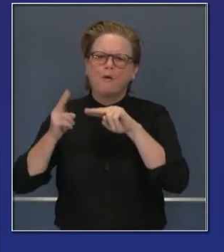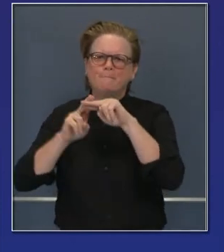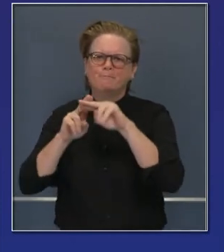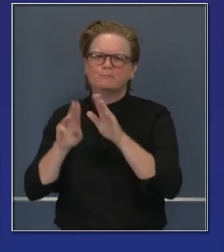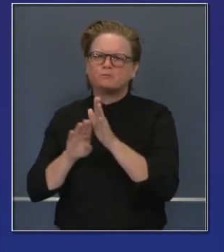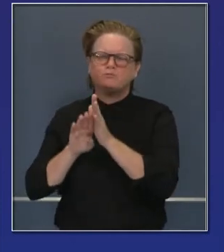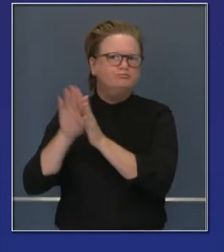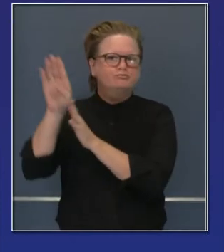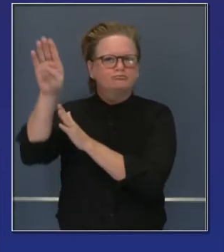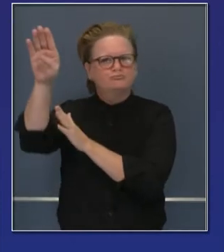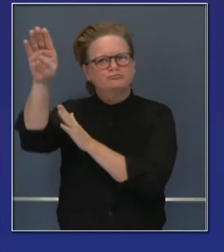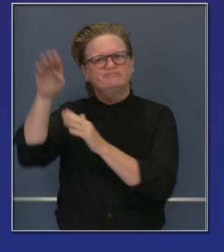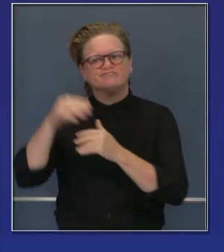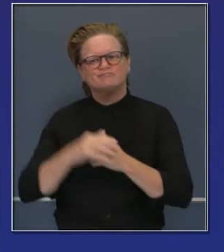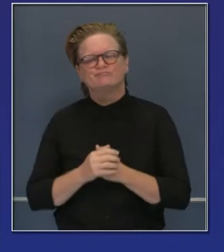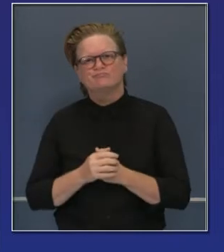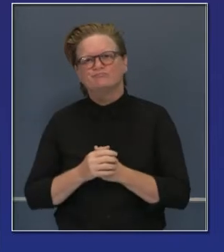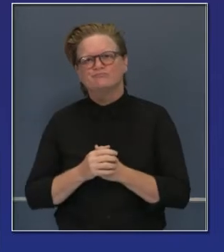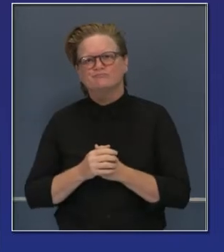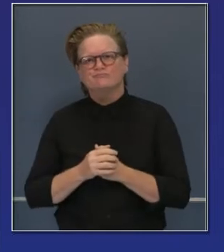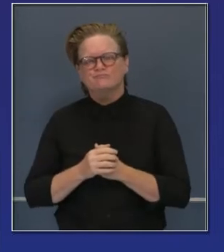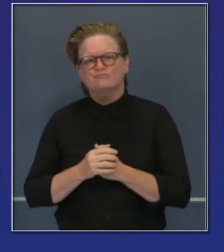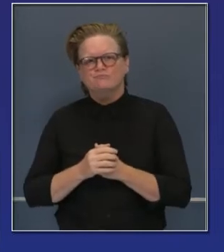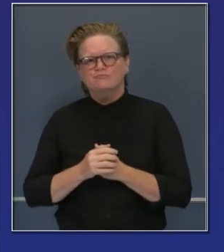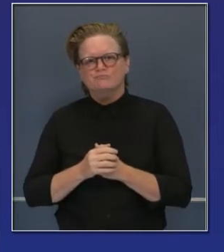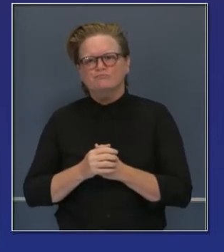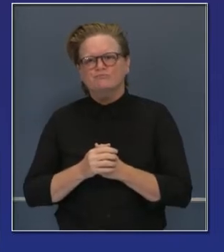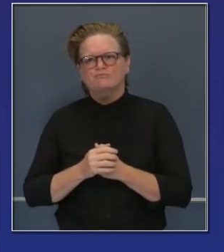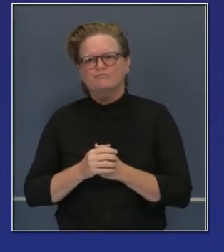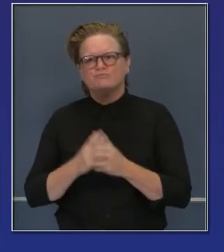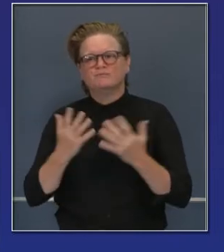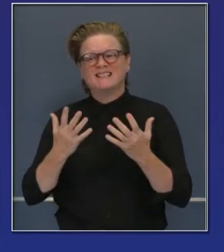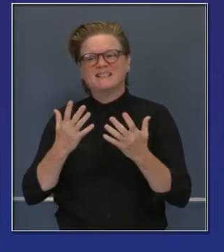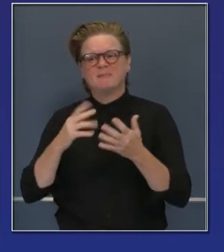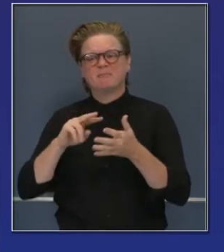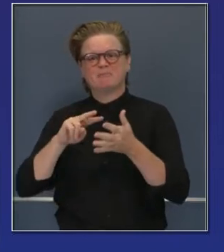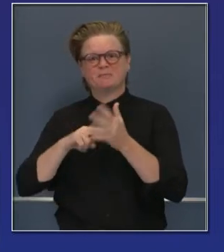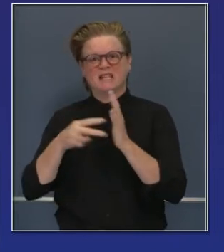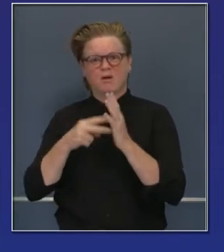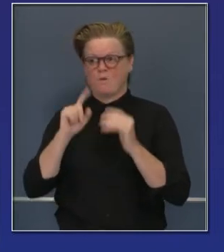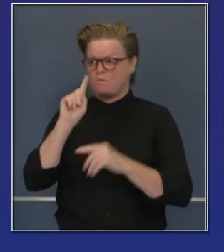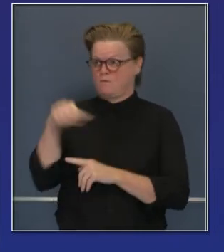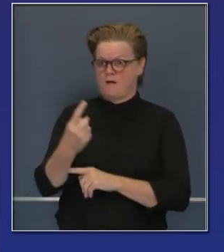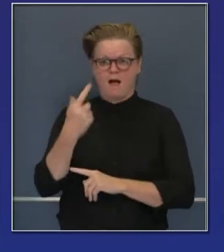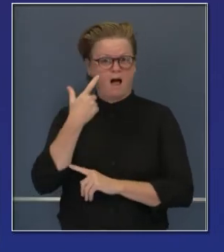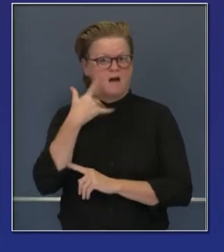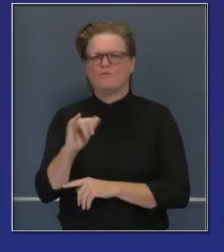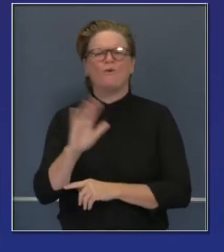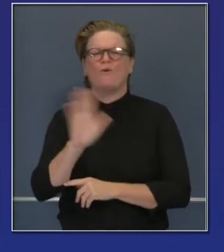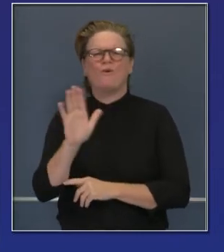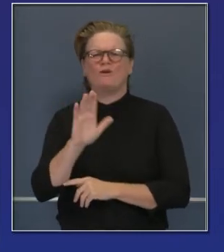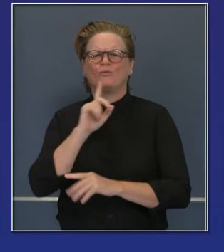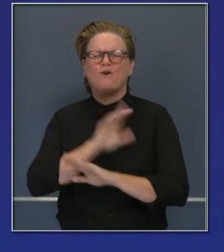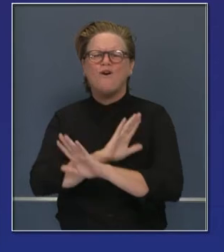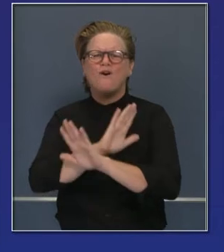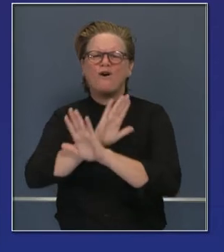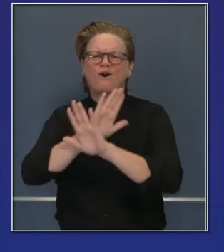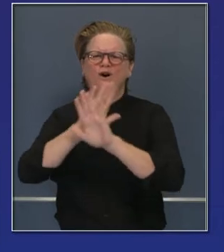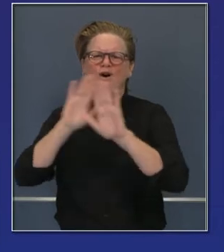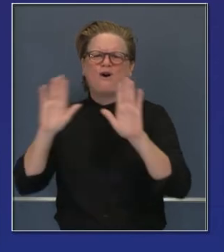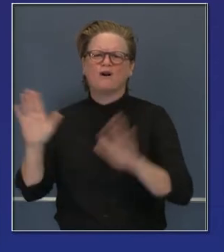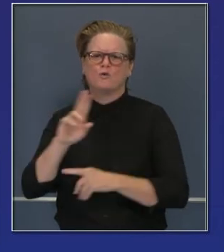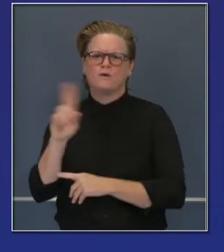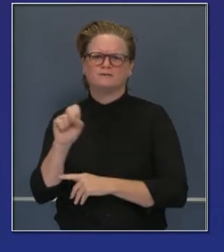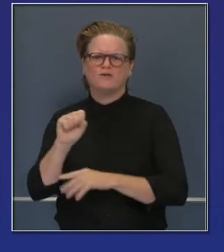en el estado de California relacionado a COVID. Esto obviamente se extiende a lo ancho de los Estados Unidos y otras partes del mundo.